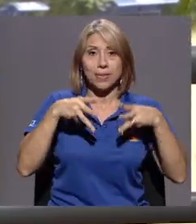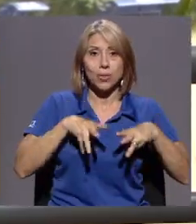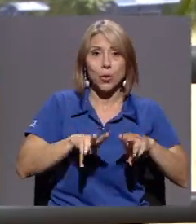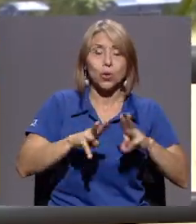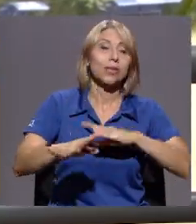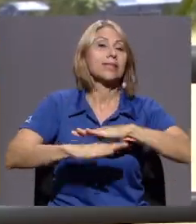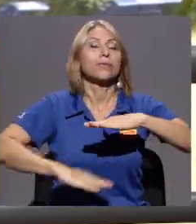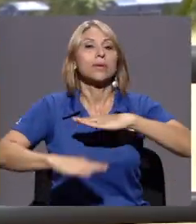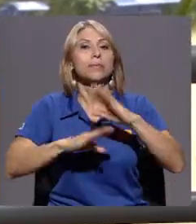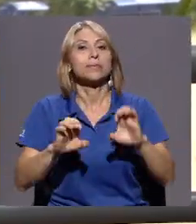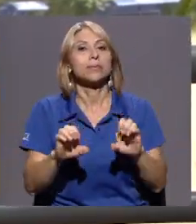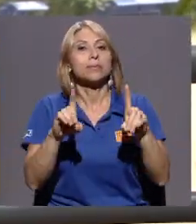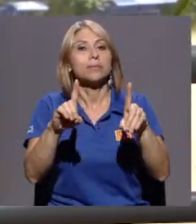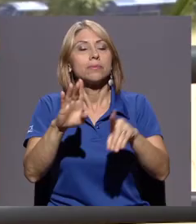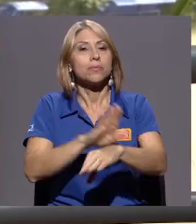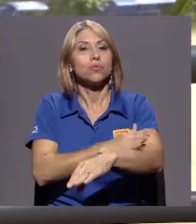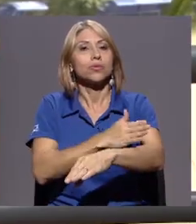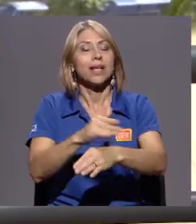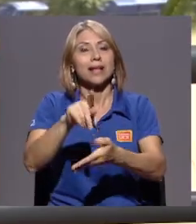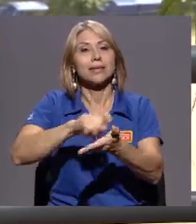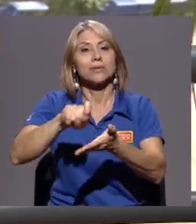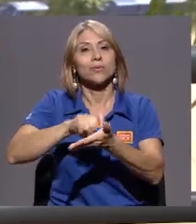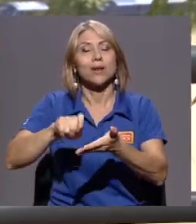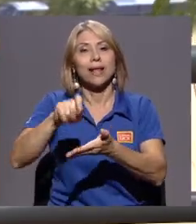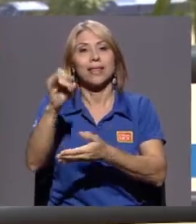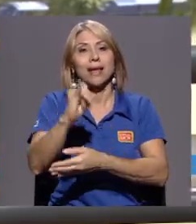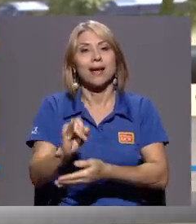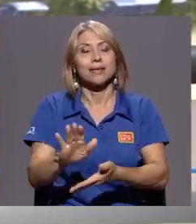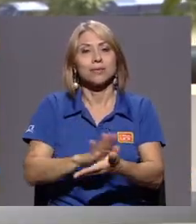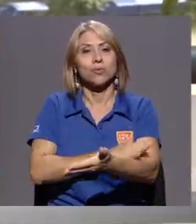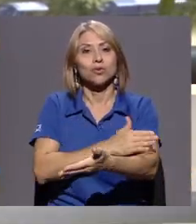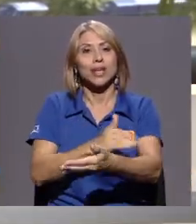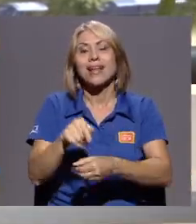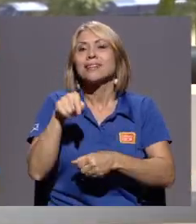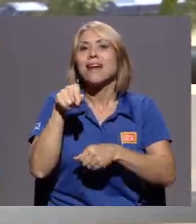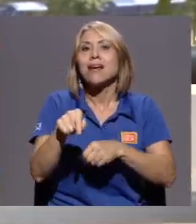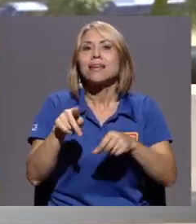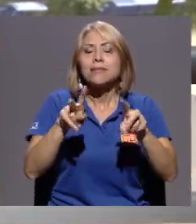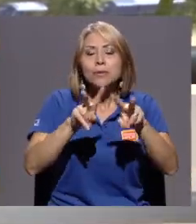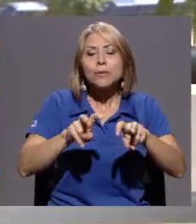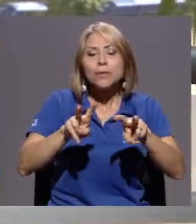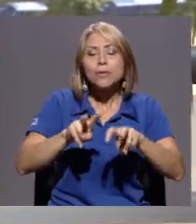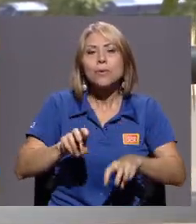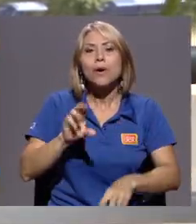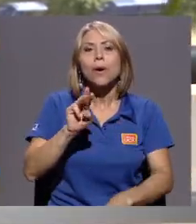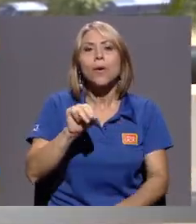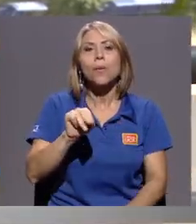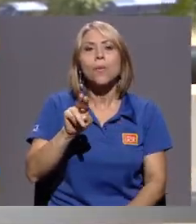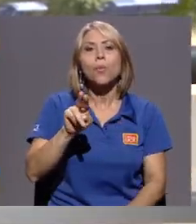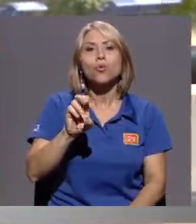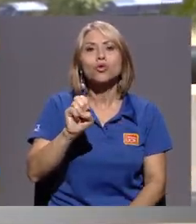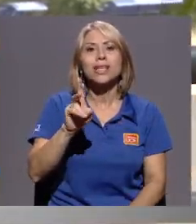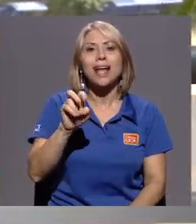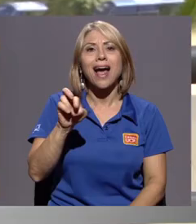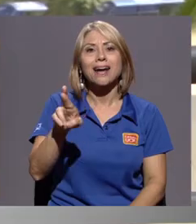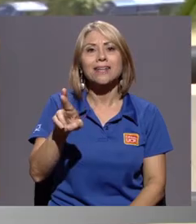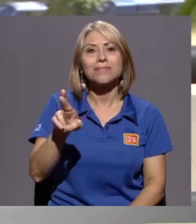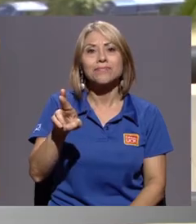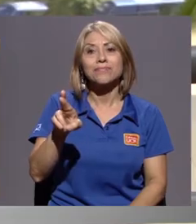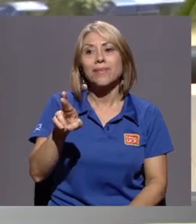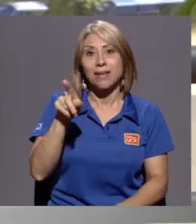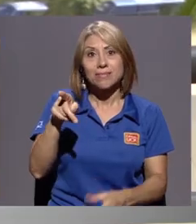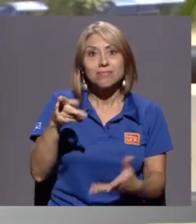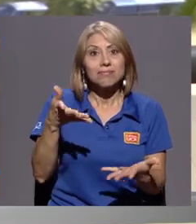y fundamentos de la educación musical en la Escuela de Artes Musicales a explorar el musical. Cuáles son las relaciones que las personas